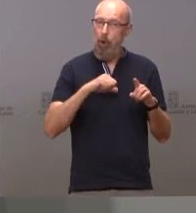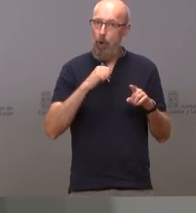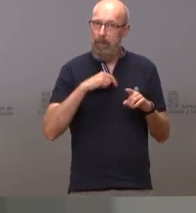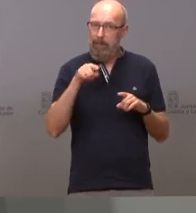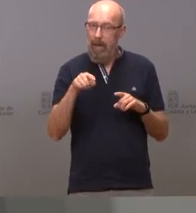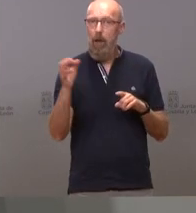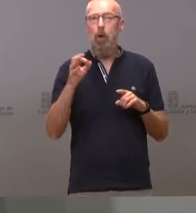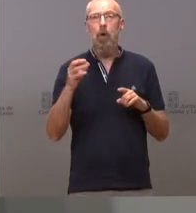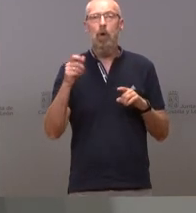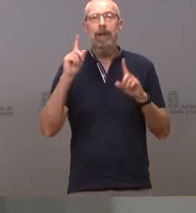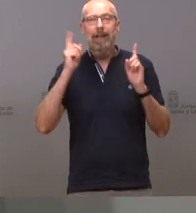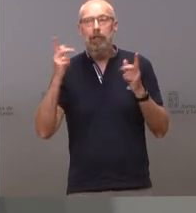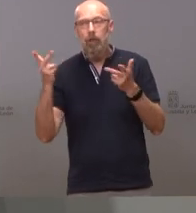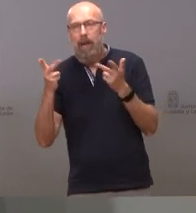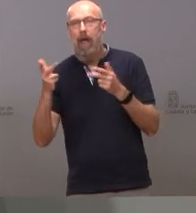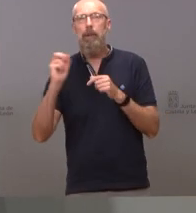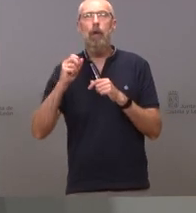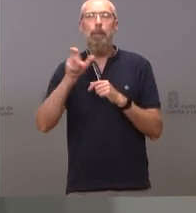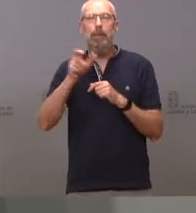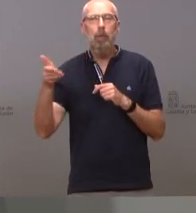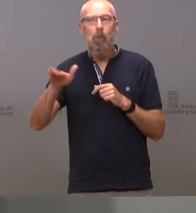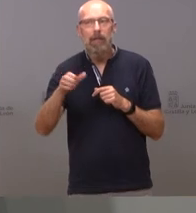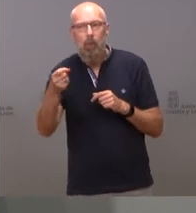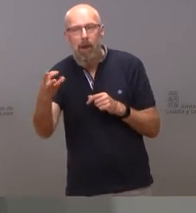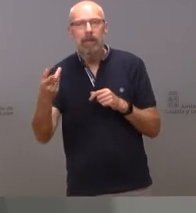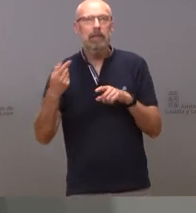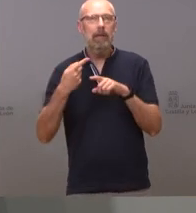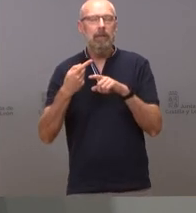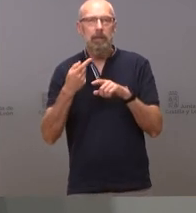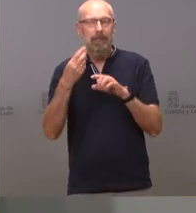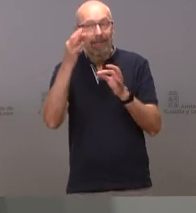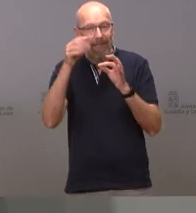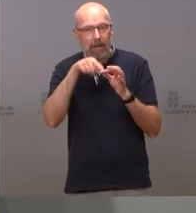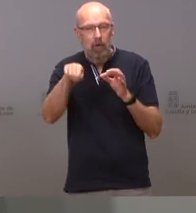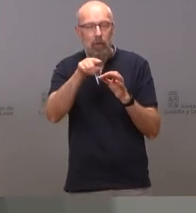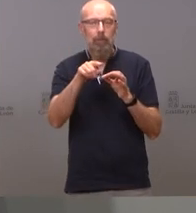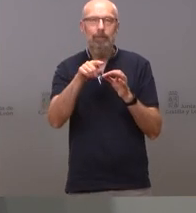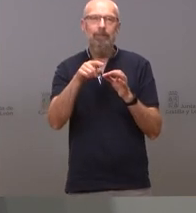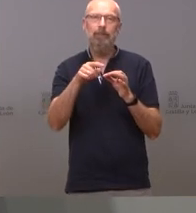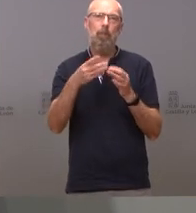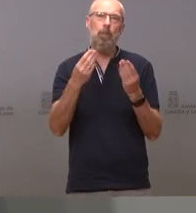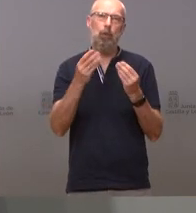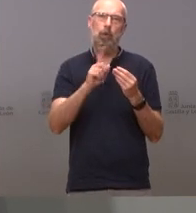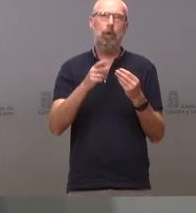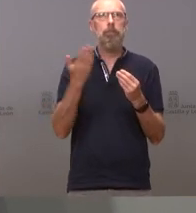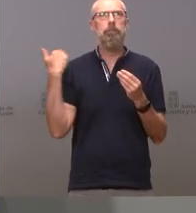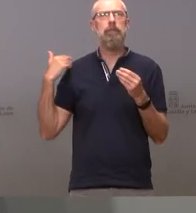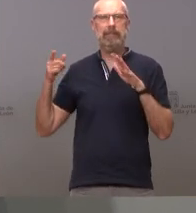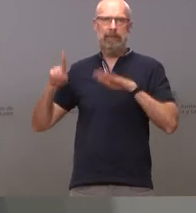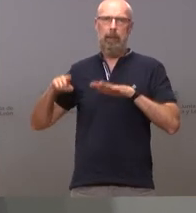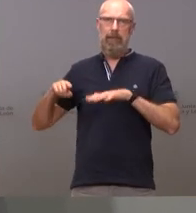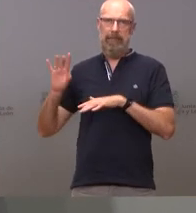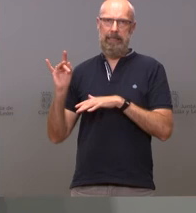la incidencia y la letalidad no están relacionadas como estaban relacionadas hace seis meses antes de la campaña de